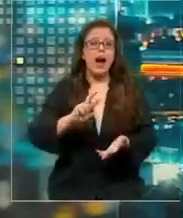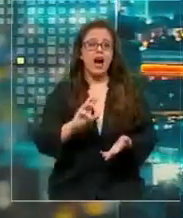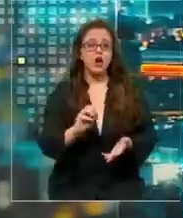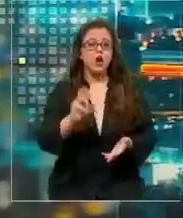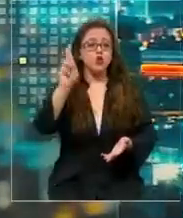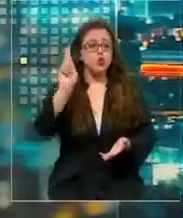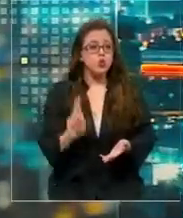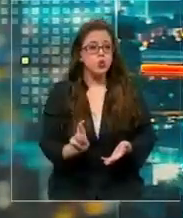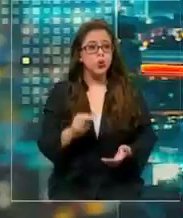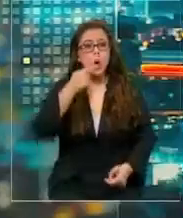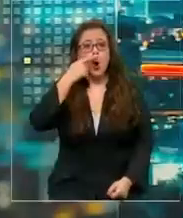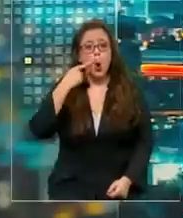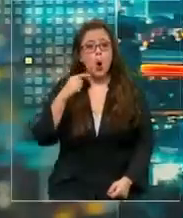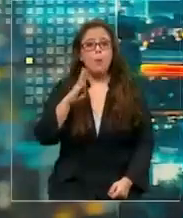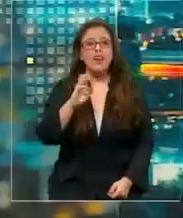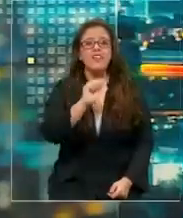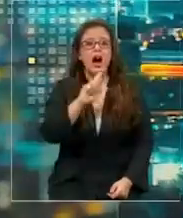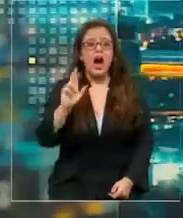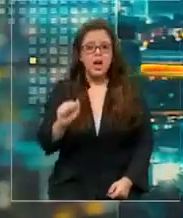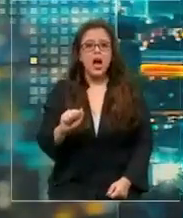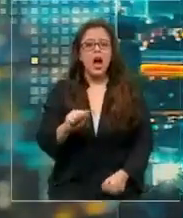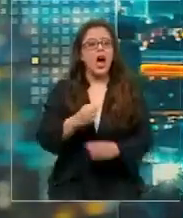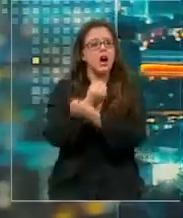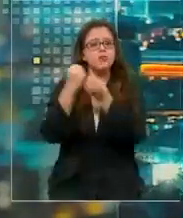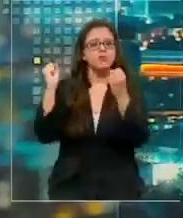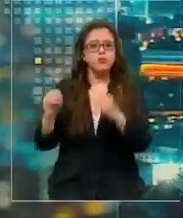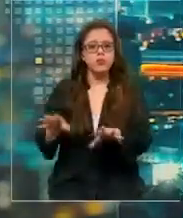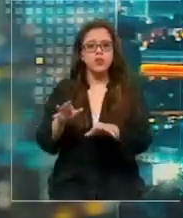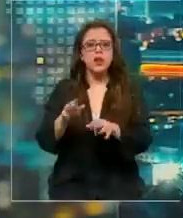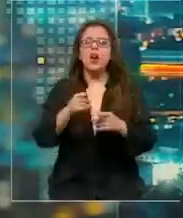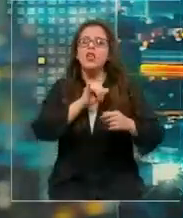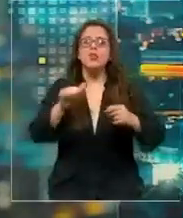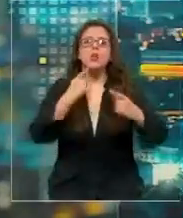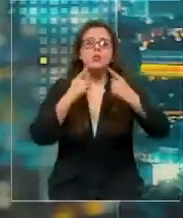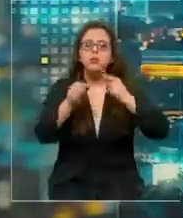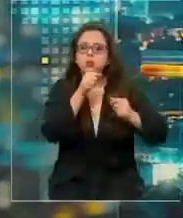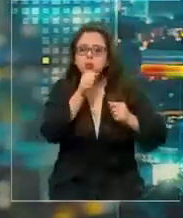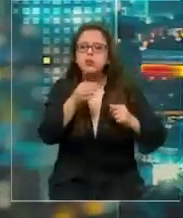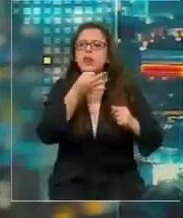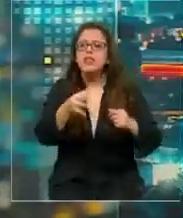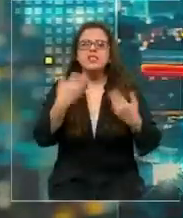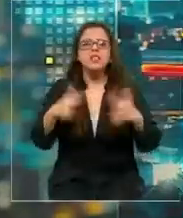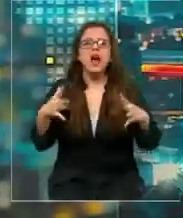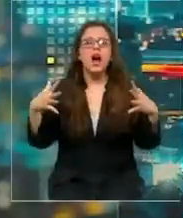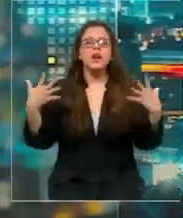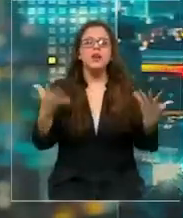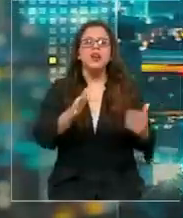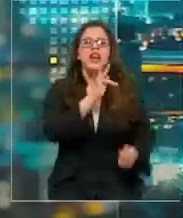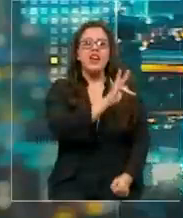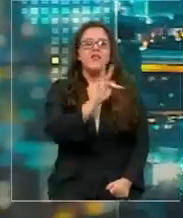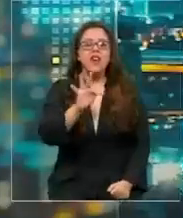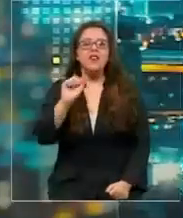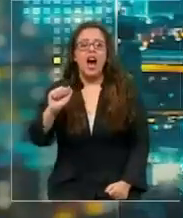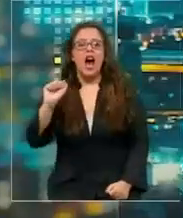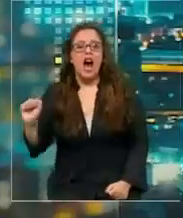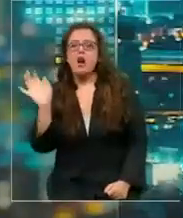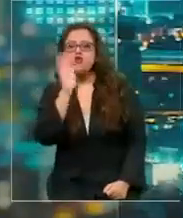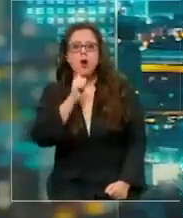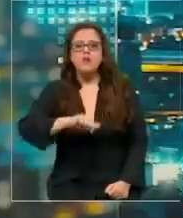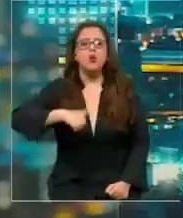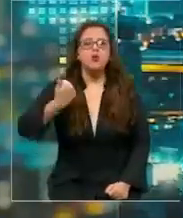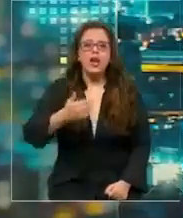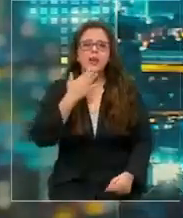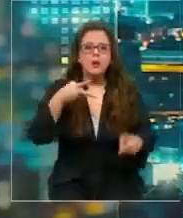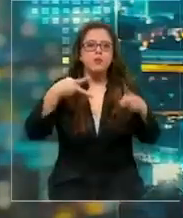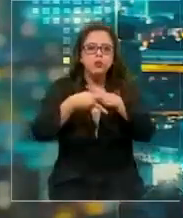renuncia. Claro, la razón fue una entrevista en la que acusó a las Fuerzas Armadas de falta de voluntad y de entorpecer la colaboración